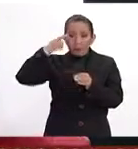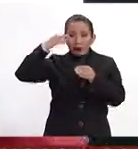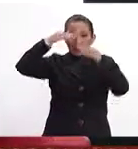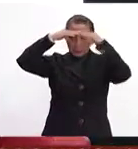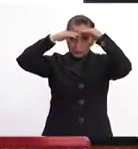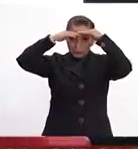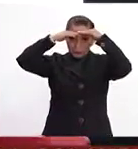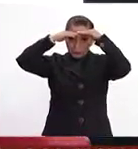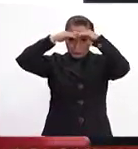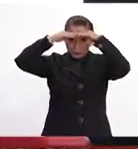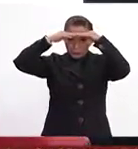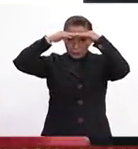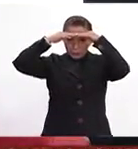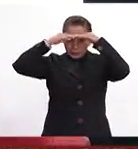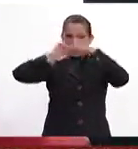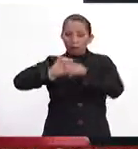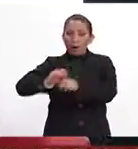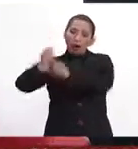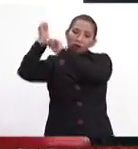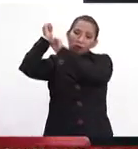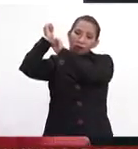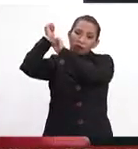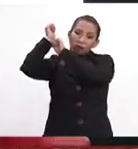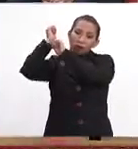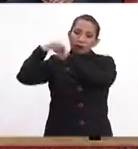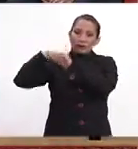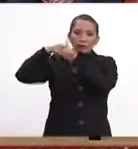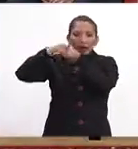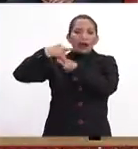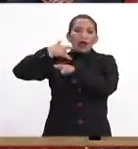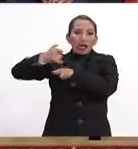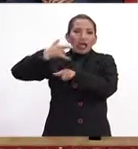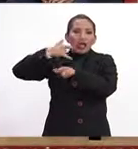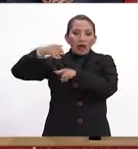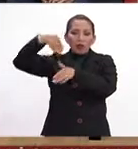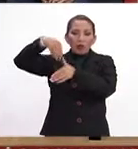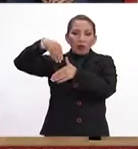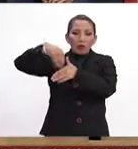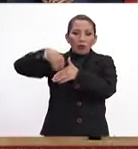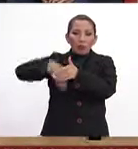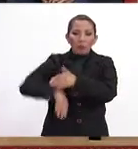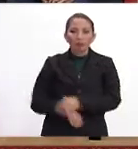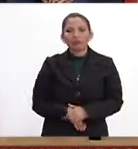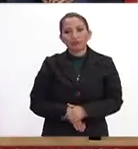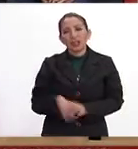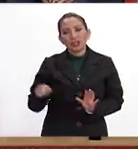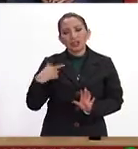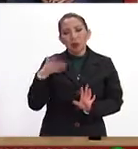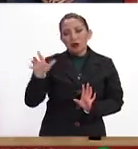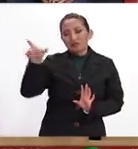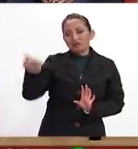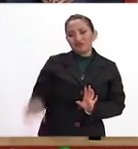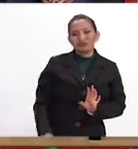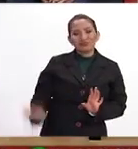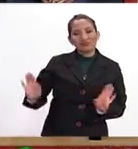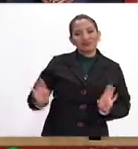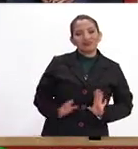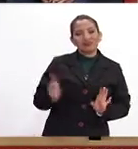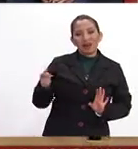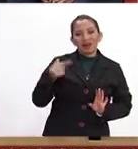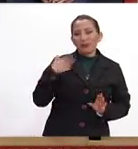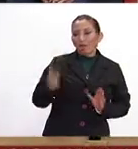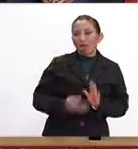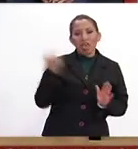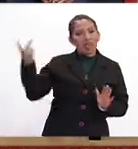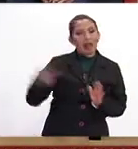cabeza del golfista y cómo está el palo atrás y él sigue intentando y se va hundiendo, ¿no? Es decir, una presencia muy desgastada